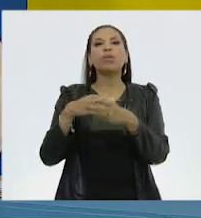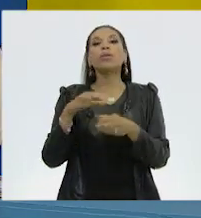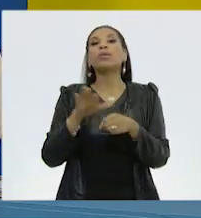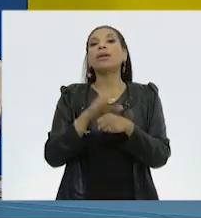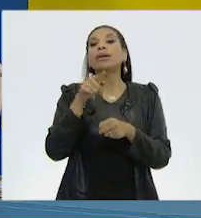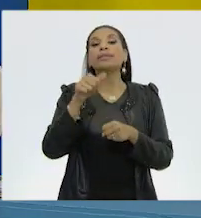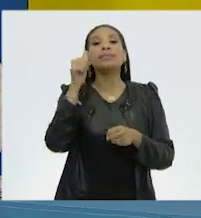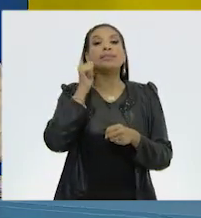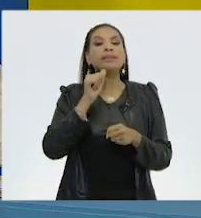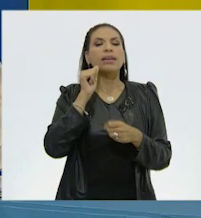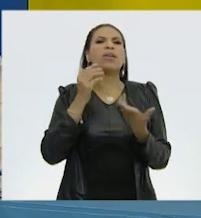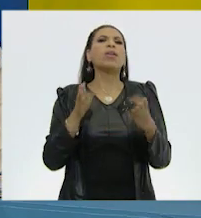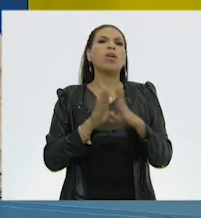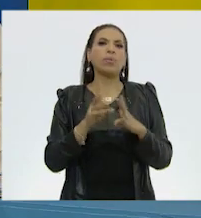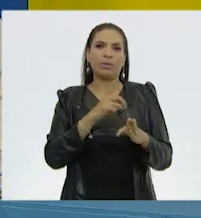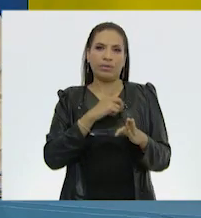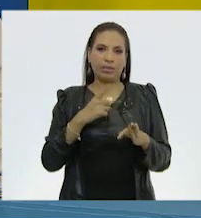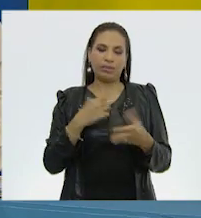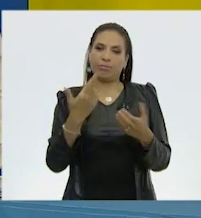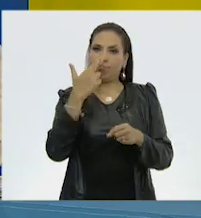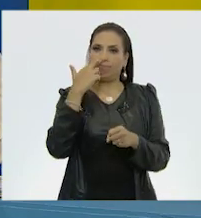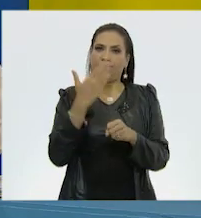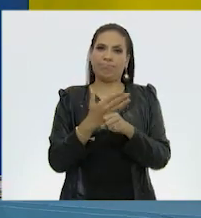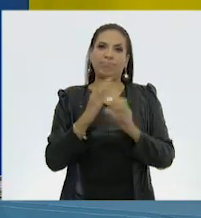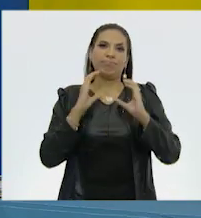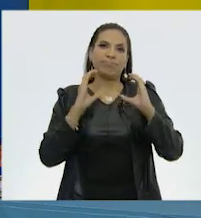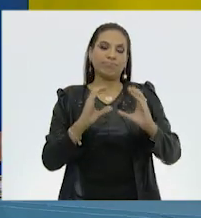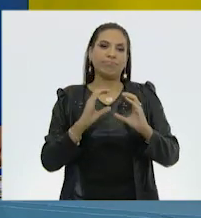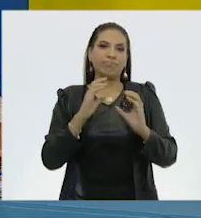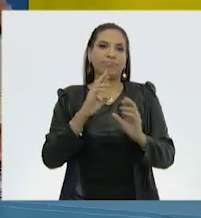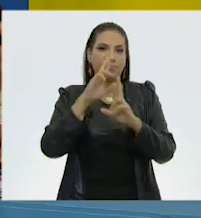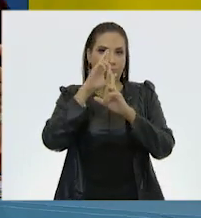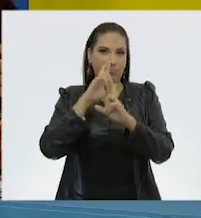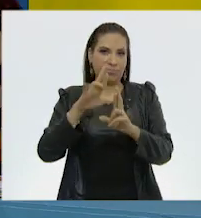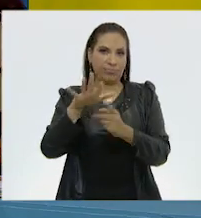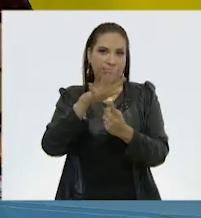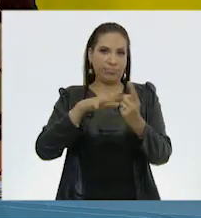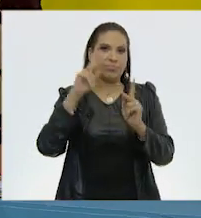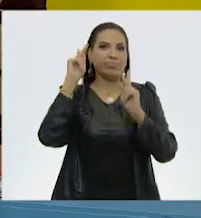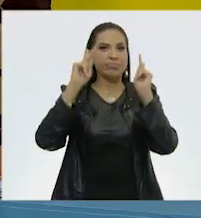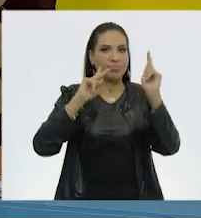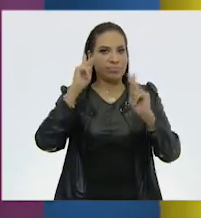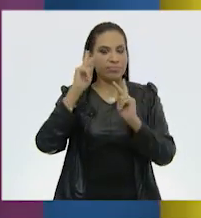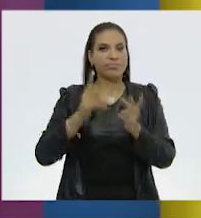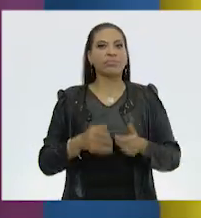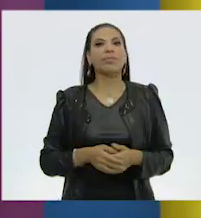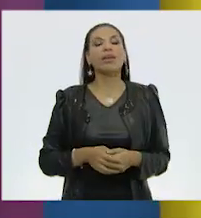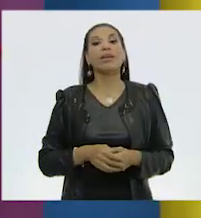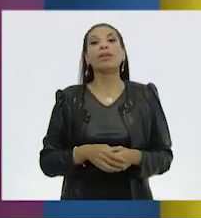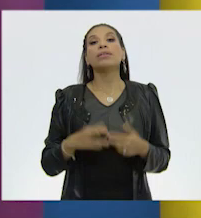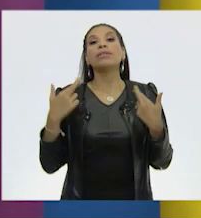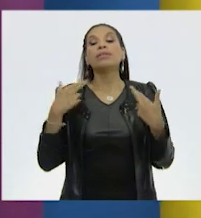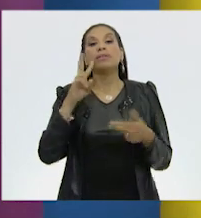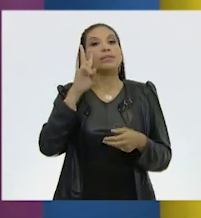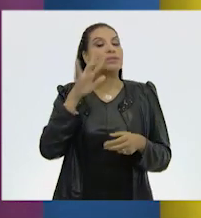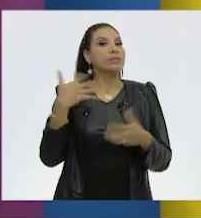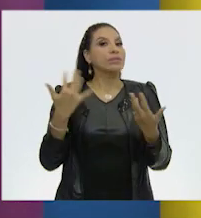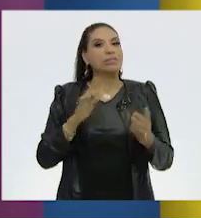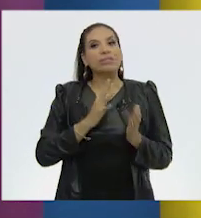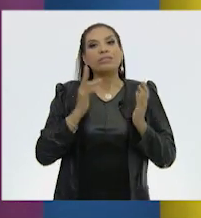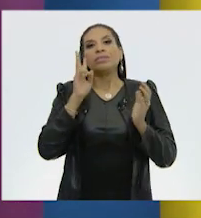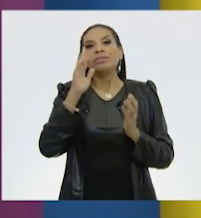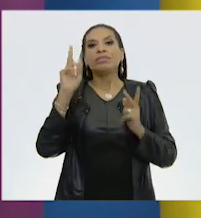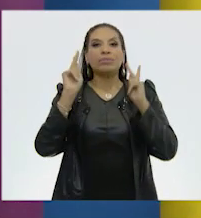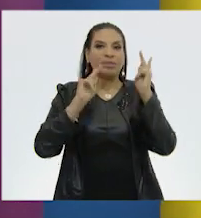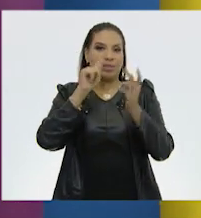esto siempre y cuando actuemos de manera responsable y respetuosa al momento de visitarlos. Profesor, sería increíble poder